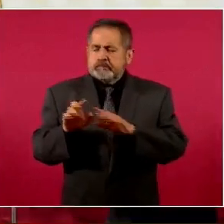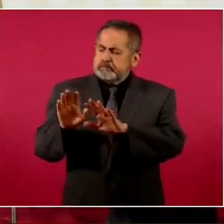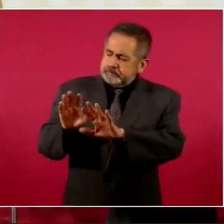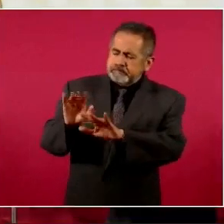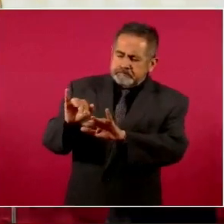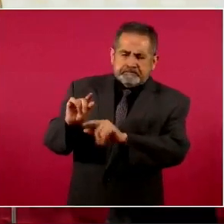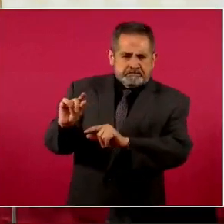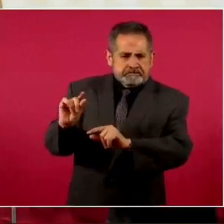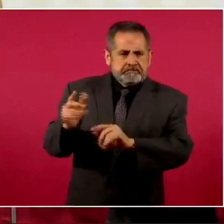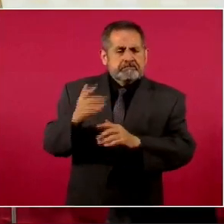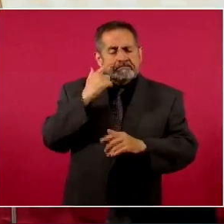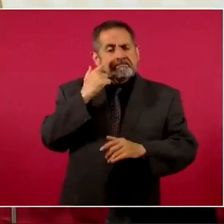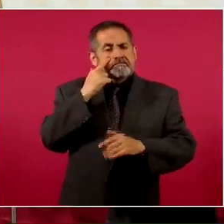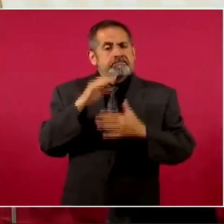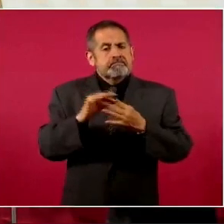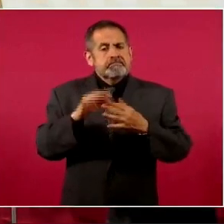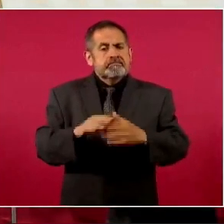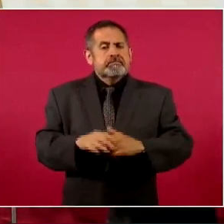está viendo.